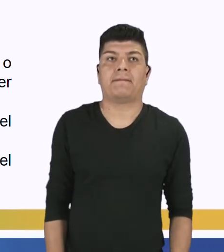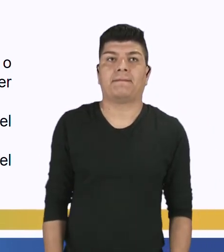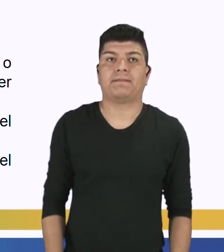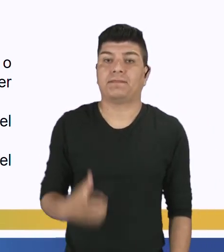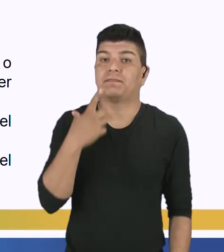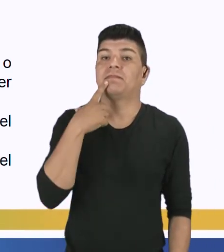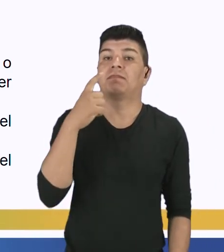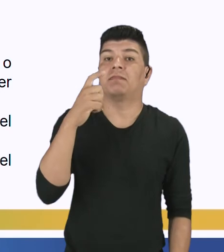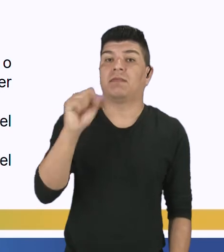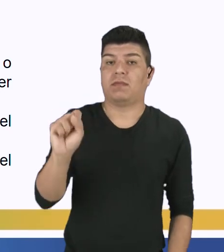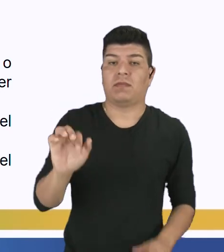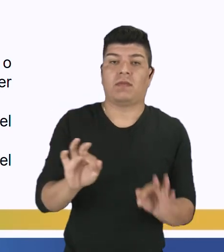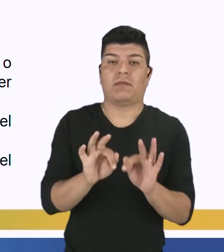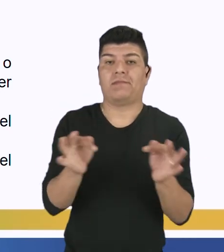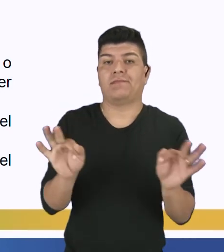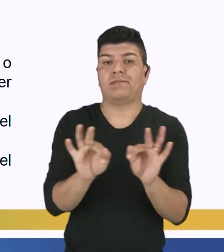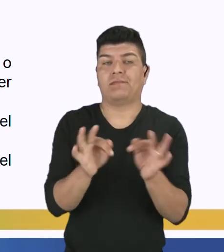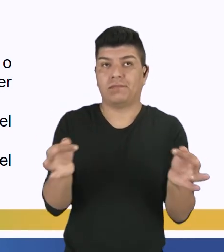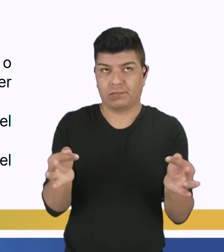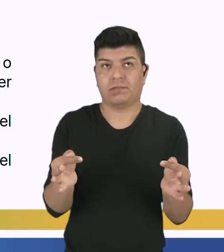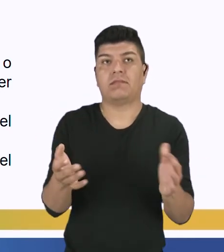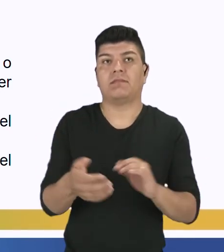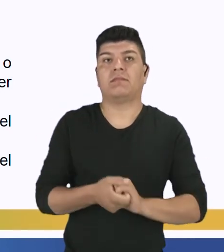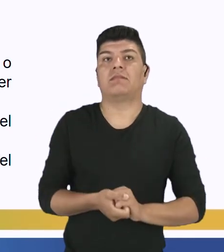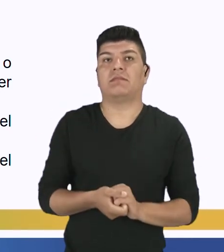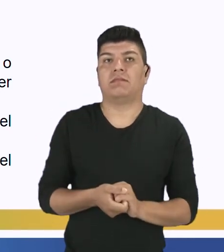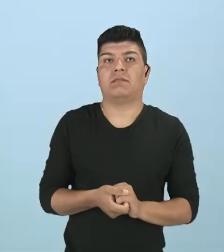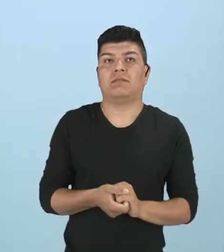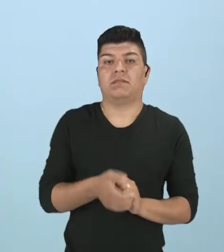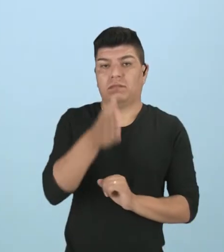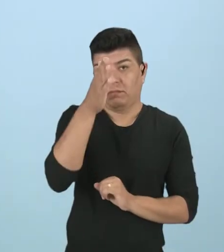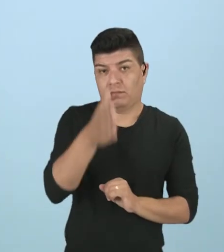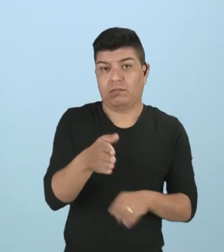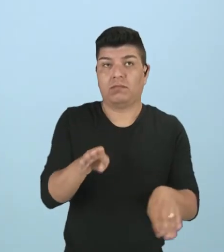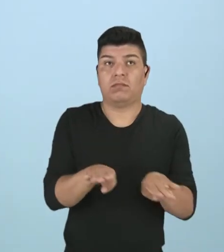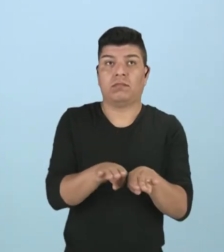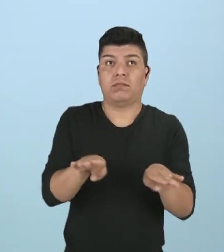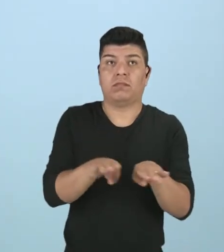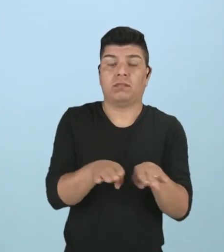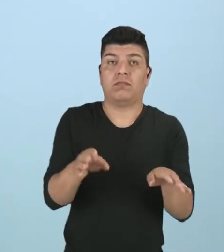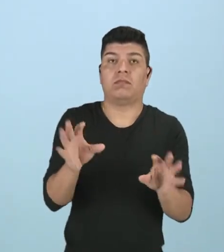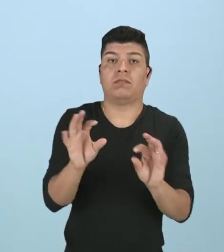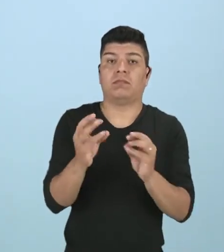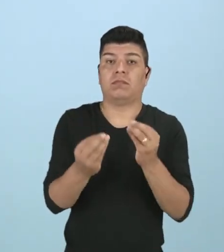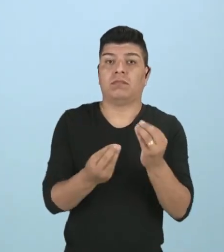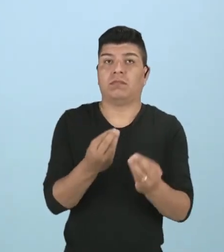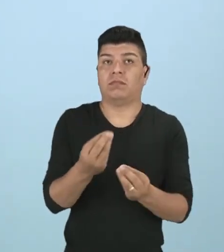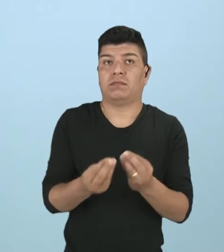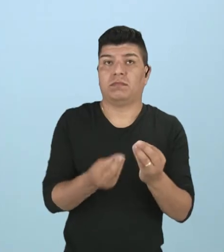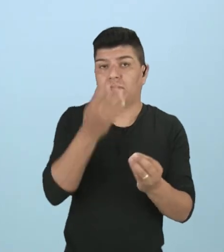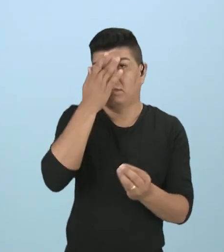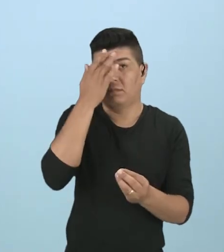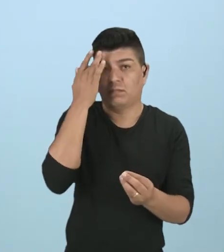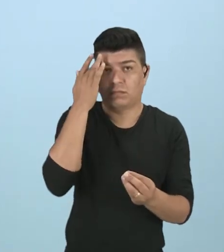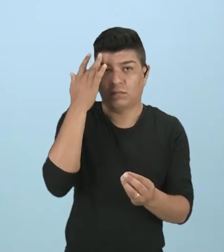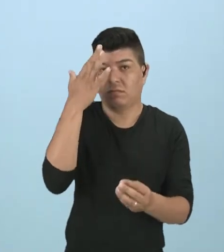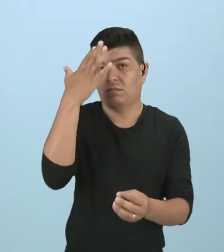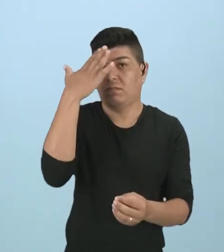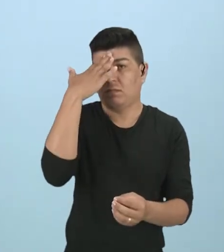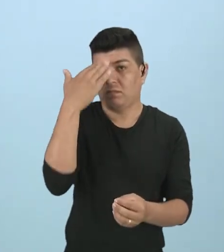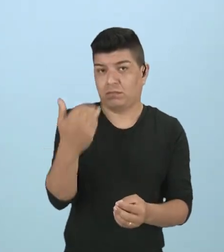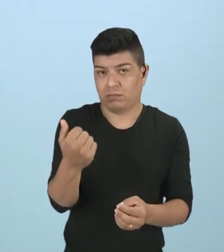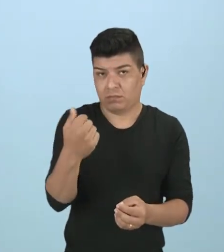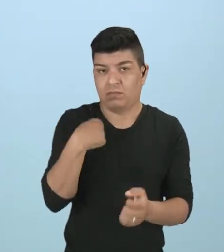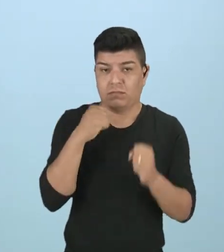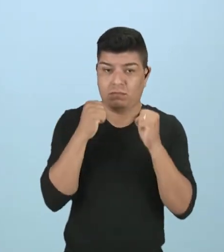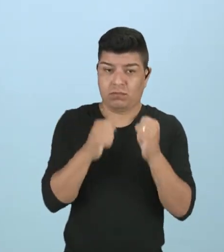es de lenguaje simple, ¿ok? Simple y directo, y de una forma que la persona se identifica y